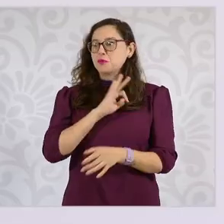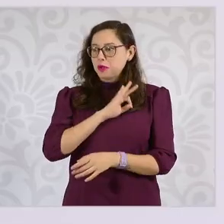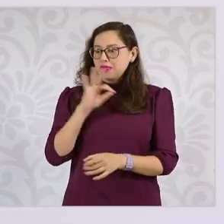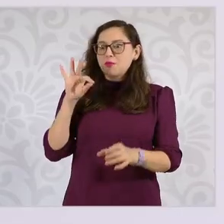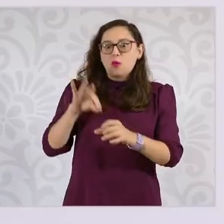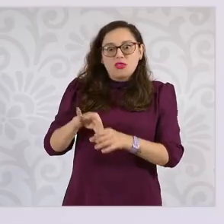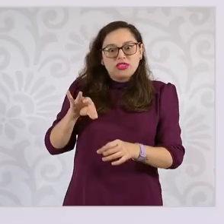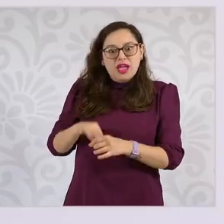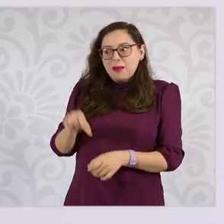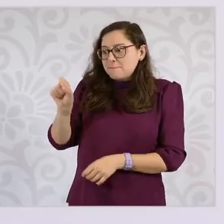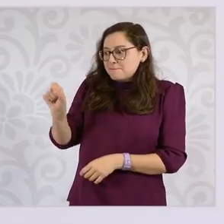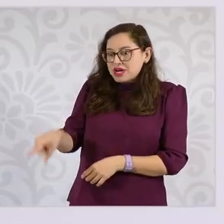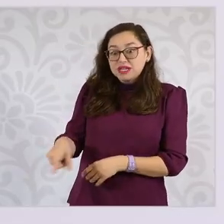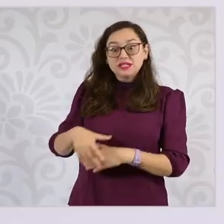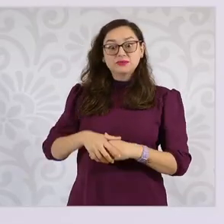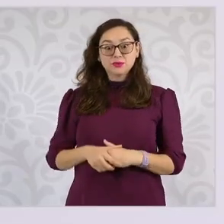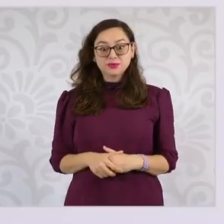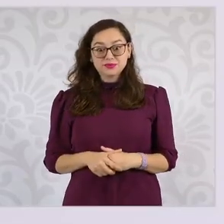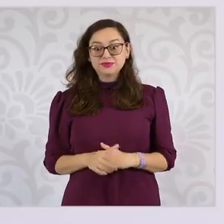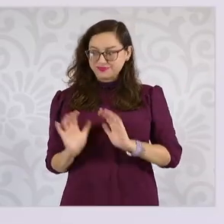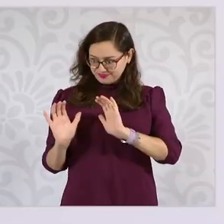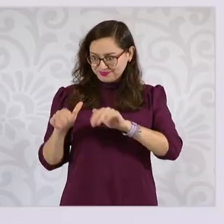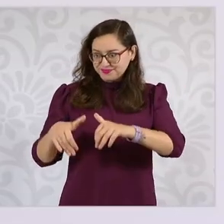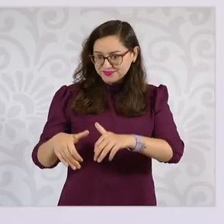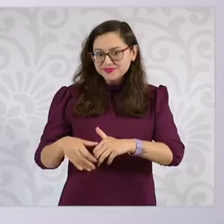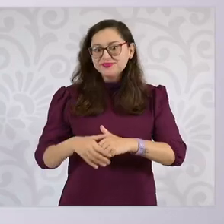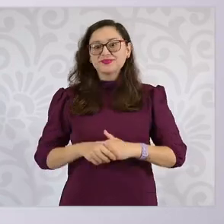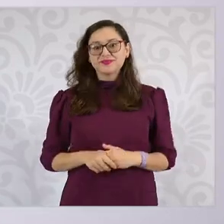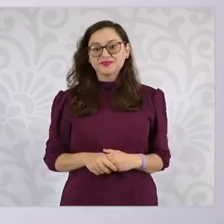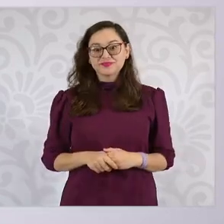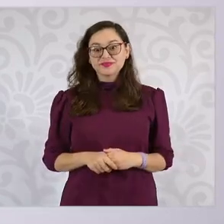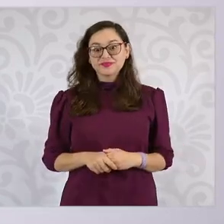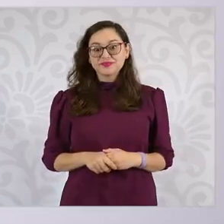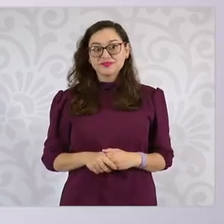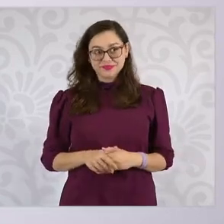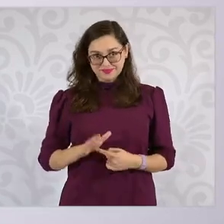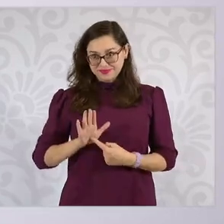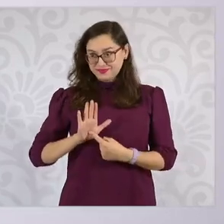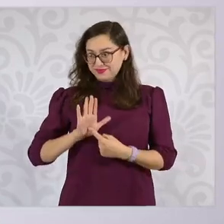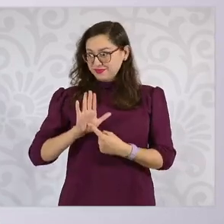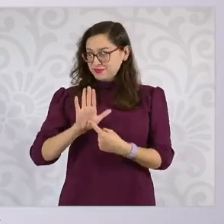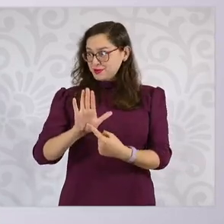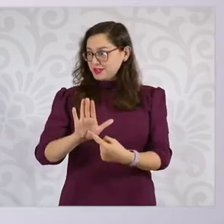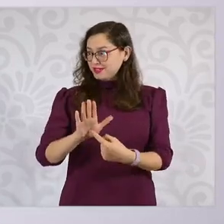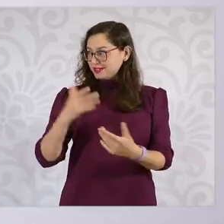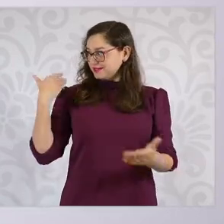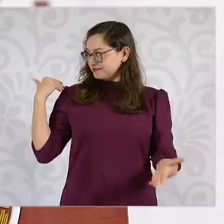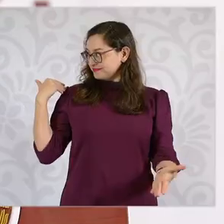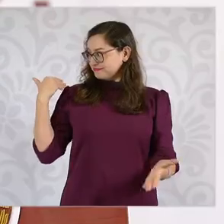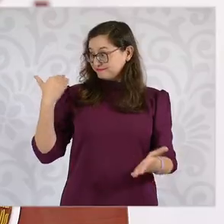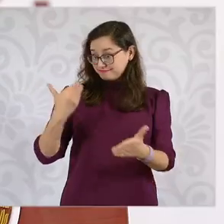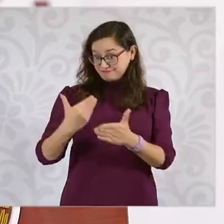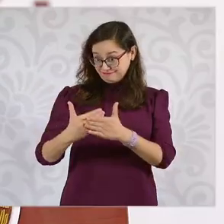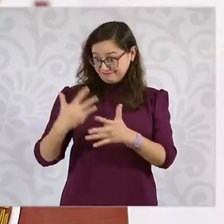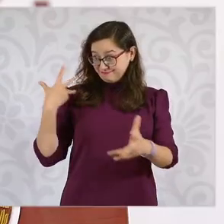elección, que se postulen y que le digan a la ciudadanía qué han hecho.